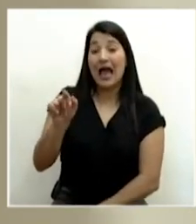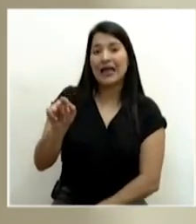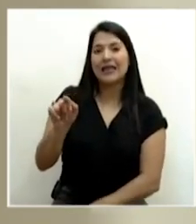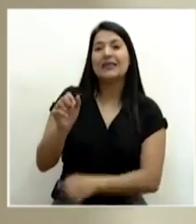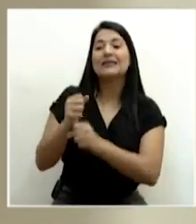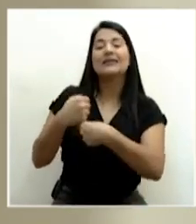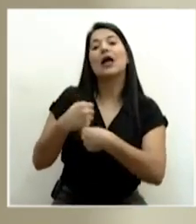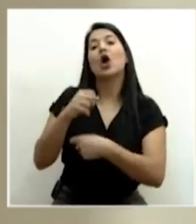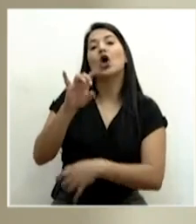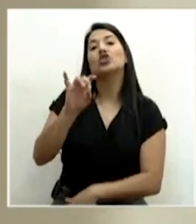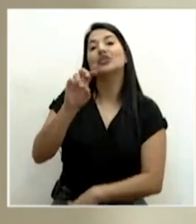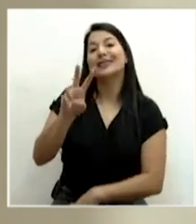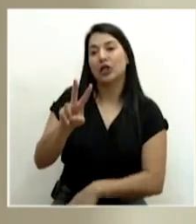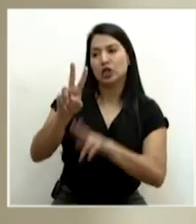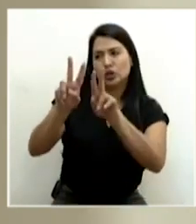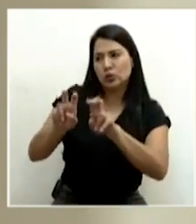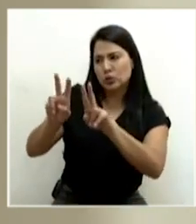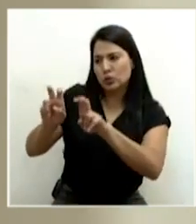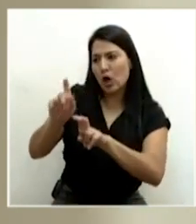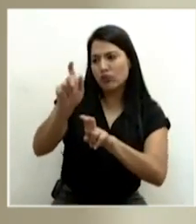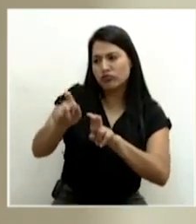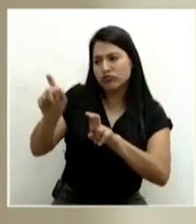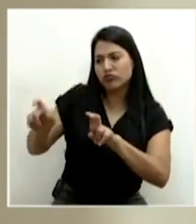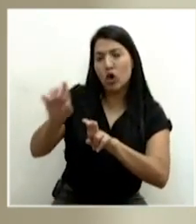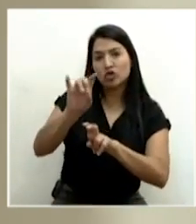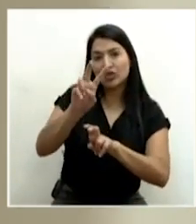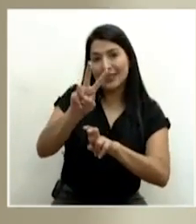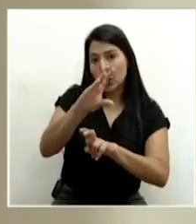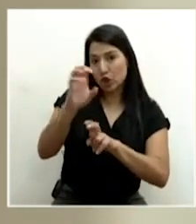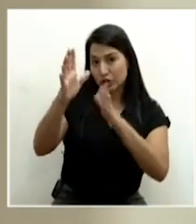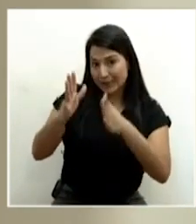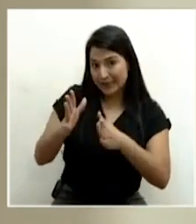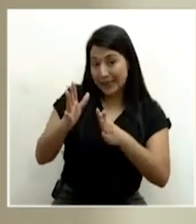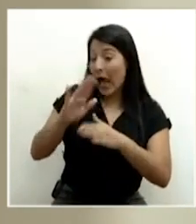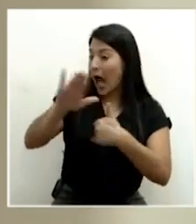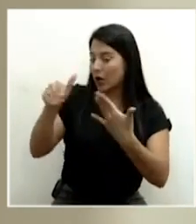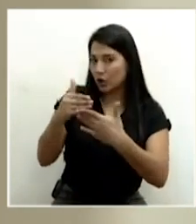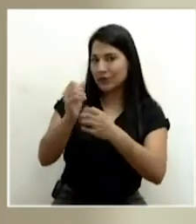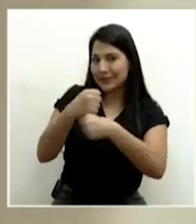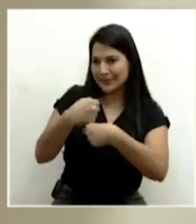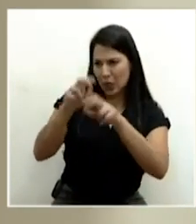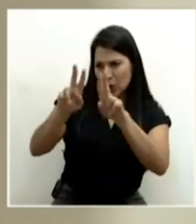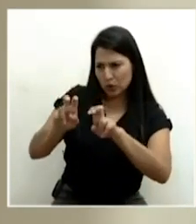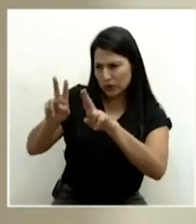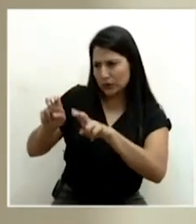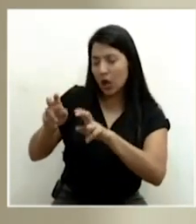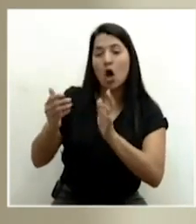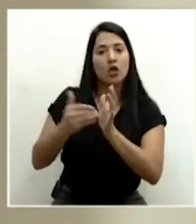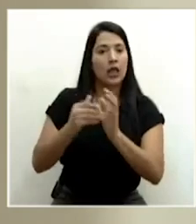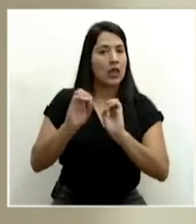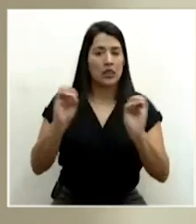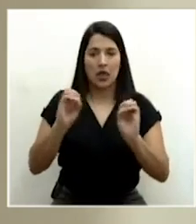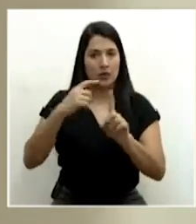82 costarricenses que regresaban y, de nuevo, ninguno dio positivo.